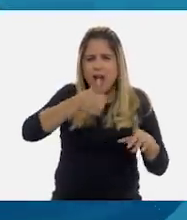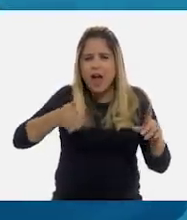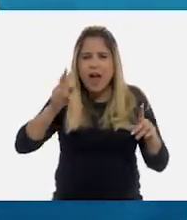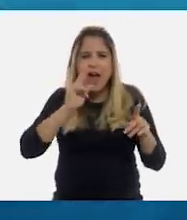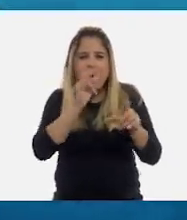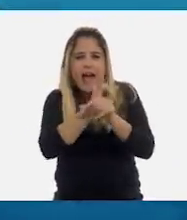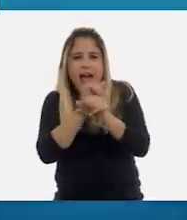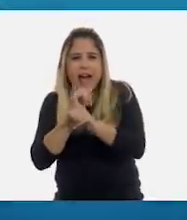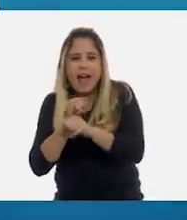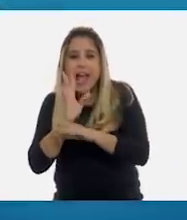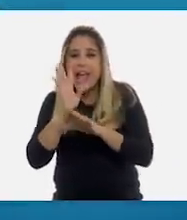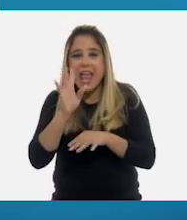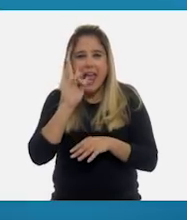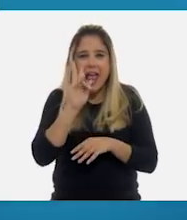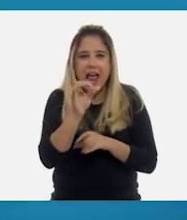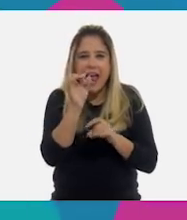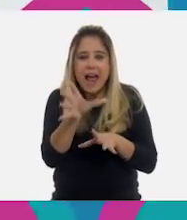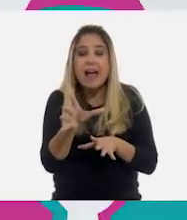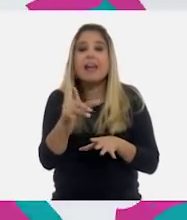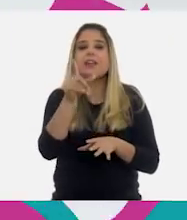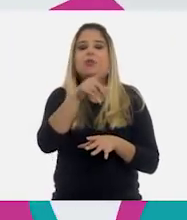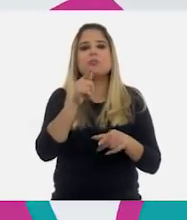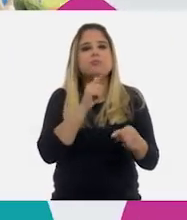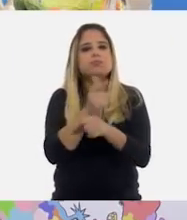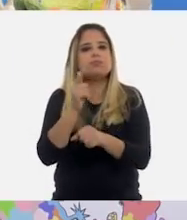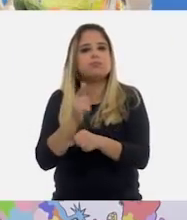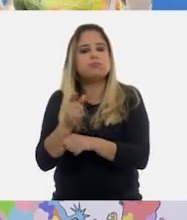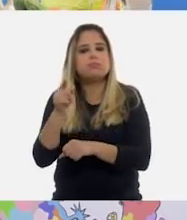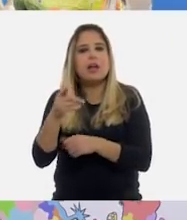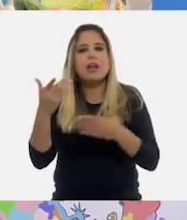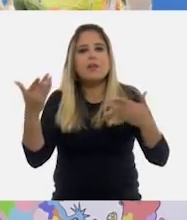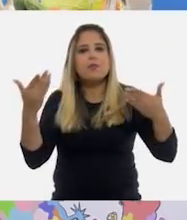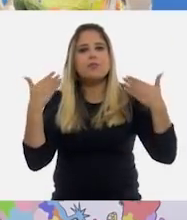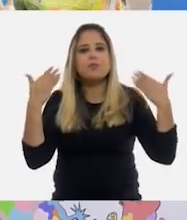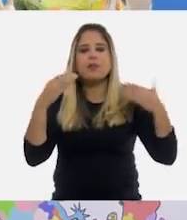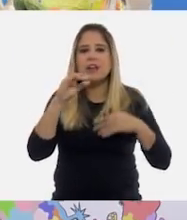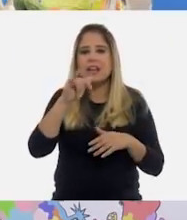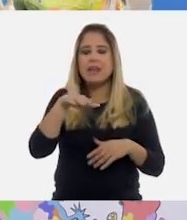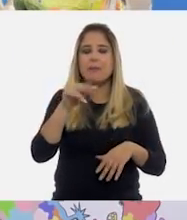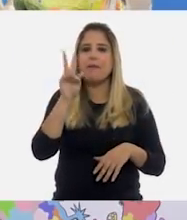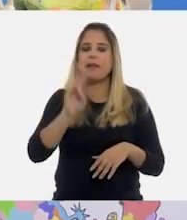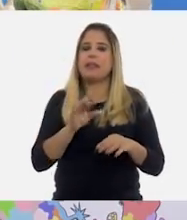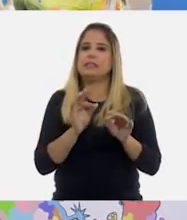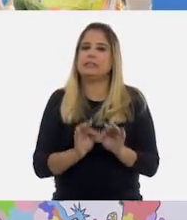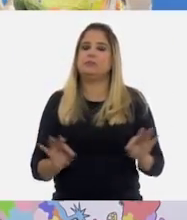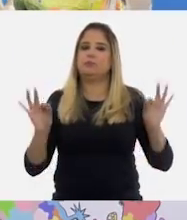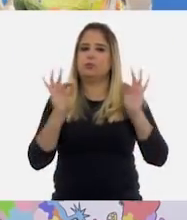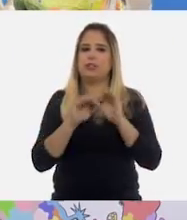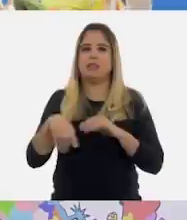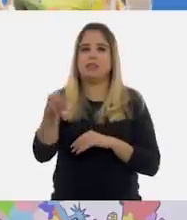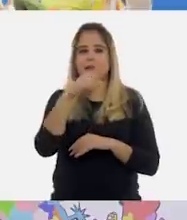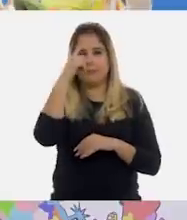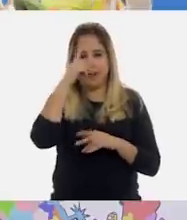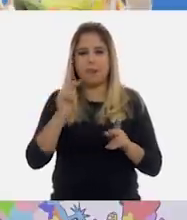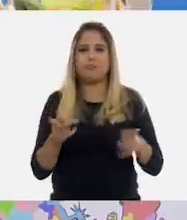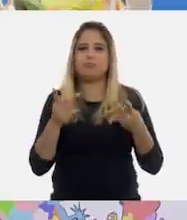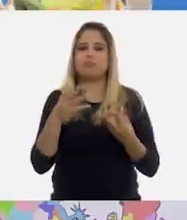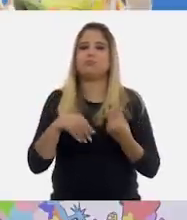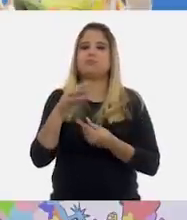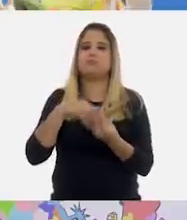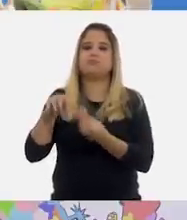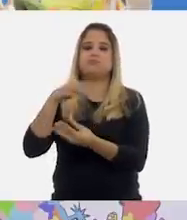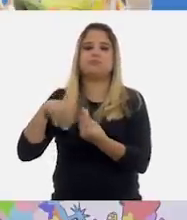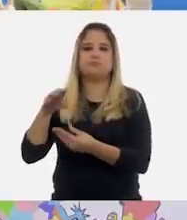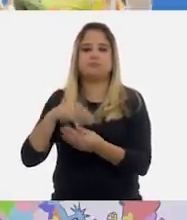hemos visto, nos damos cuenta que el clima interviene de manera importante en la producción agrícola,